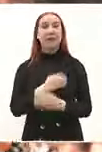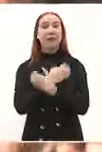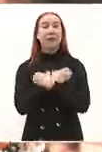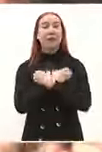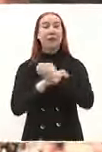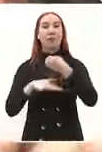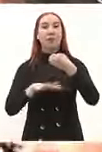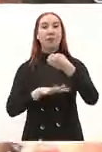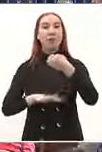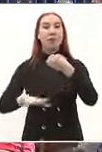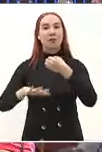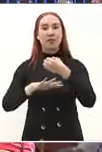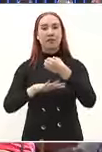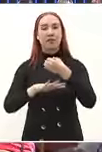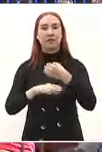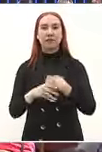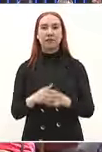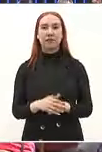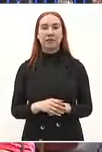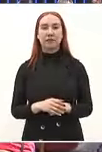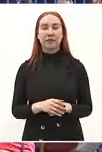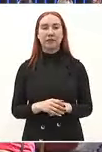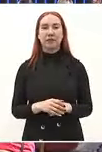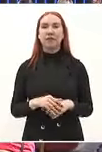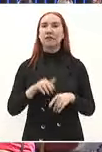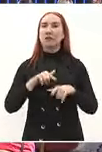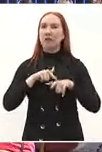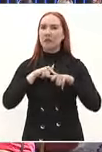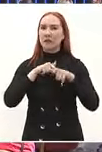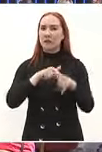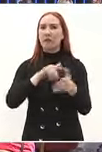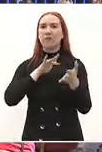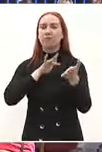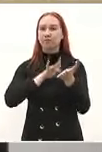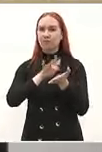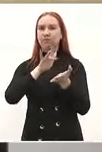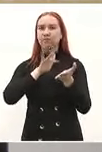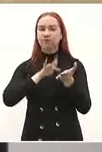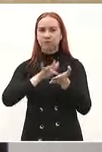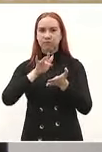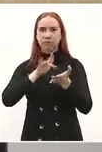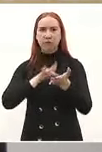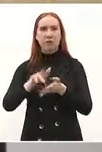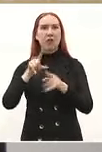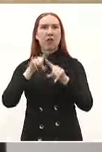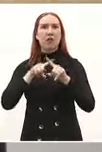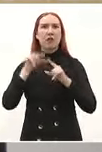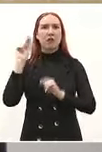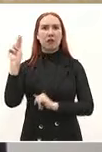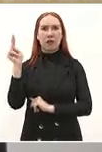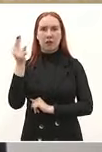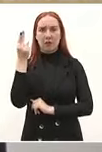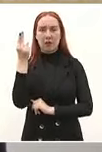vamos a seguir apoyando las universidades son